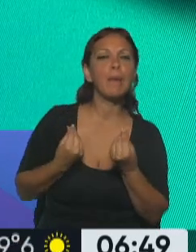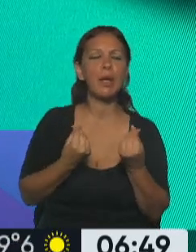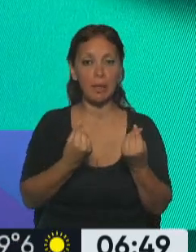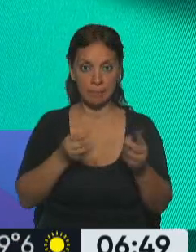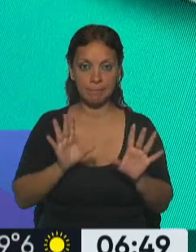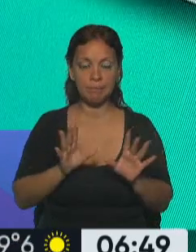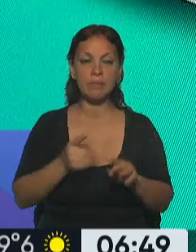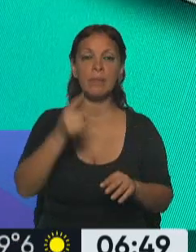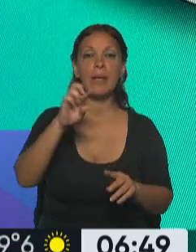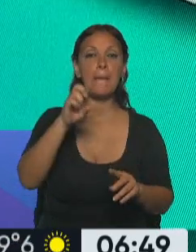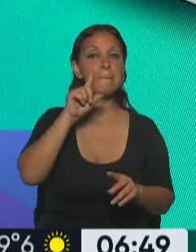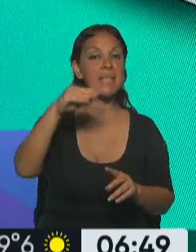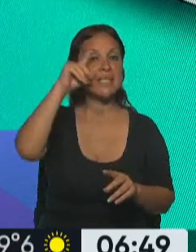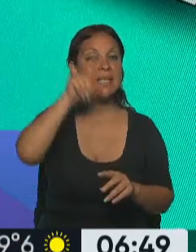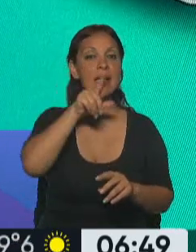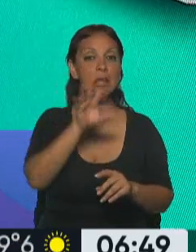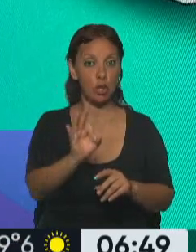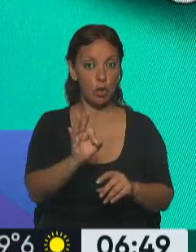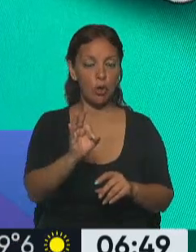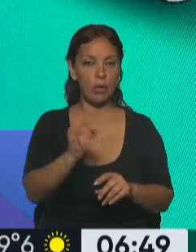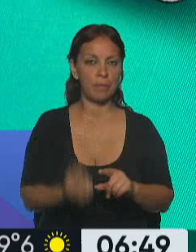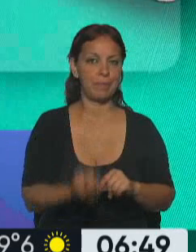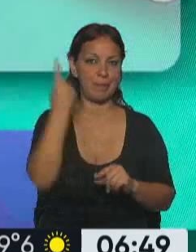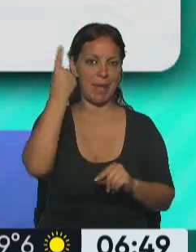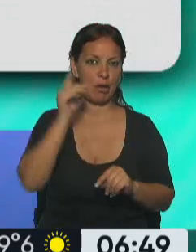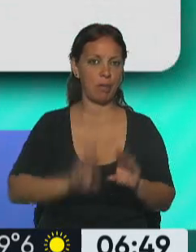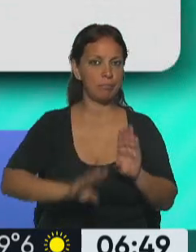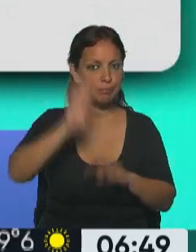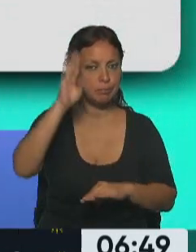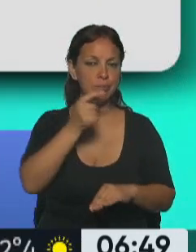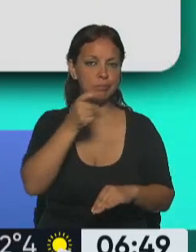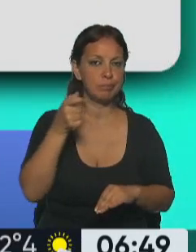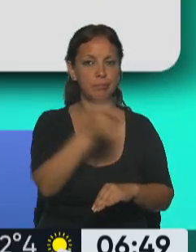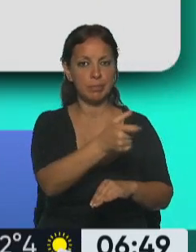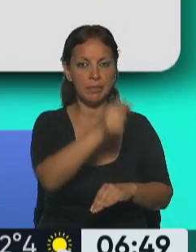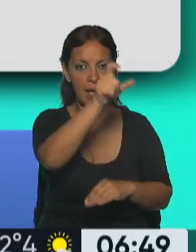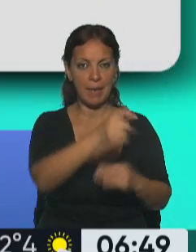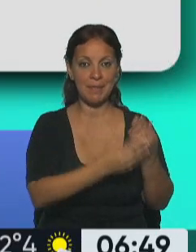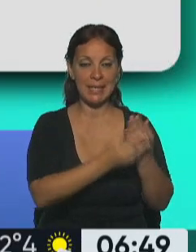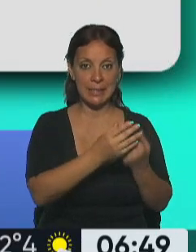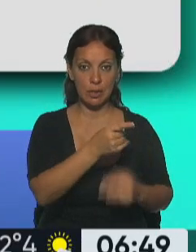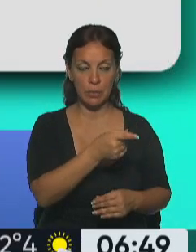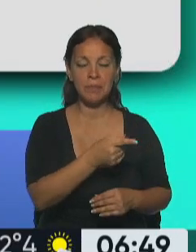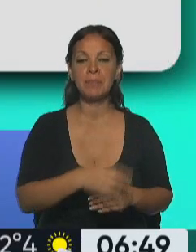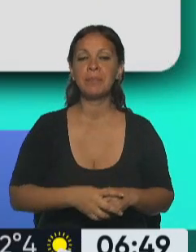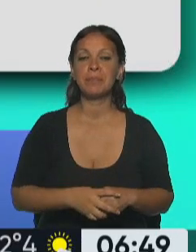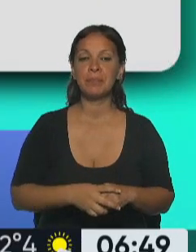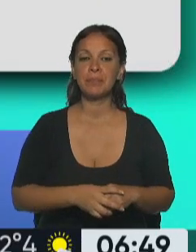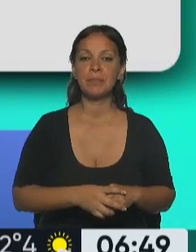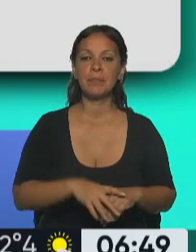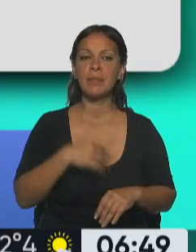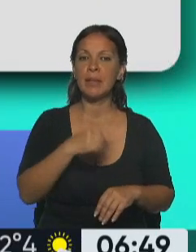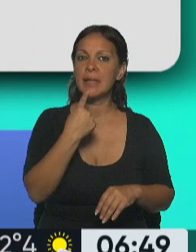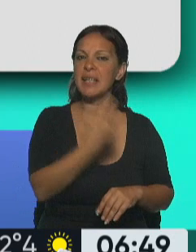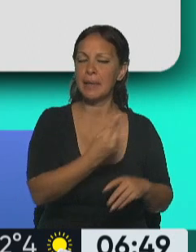levantó la bandera justamente en esta controversia y le contestó al ministro de Economía, Luis Caputo, y lo